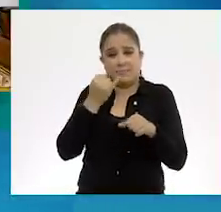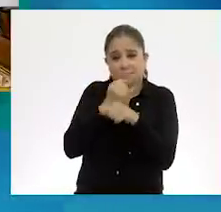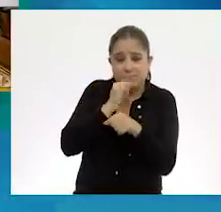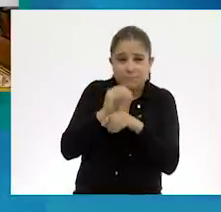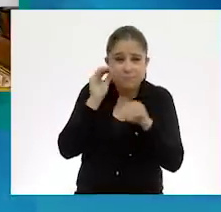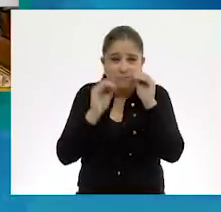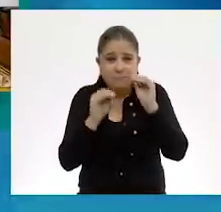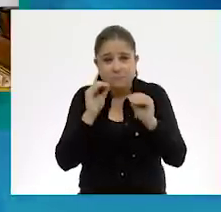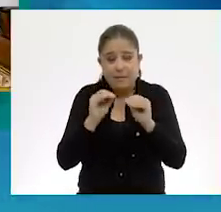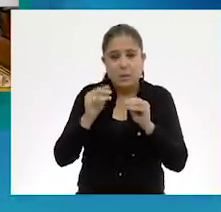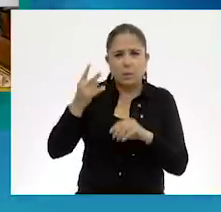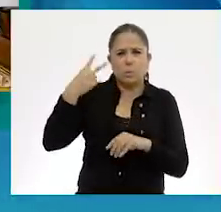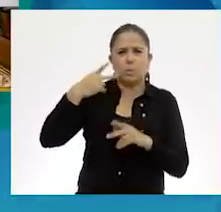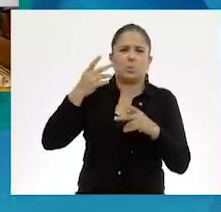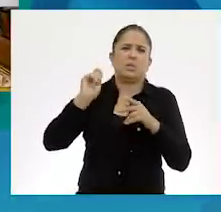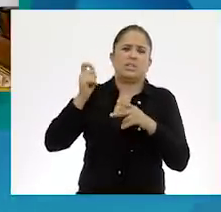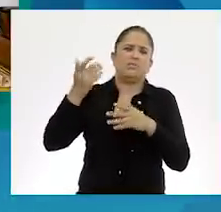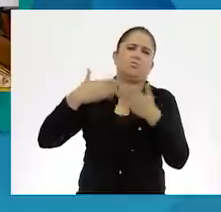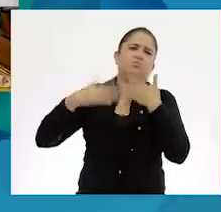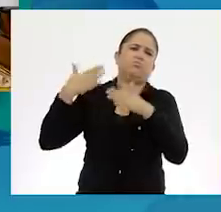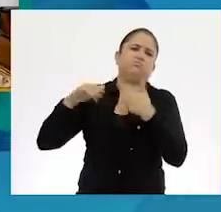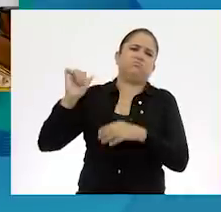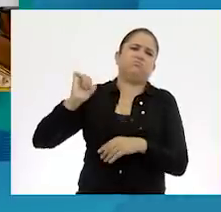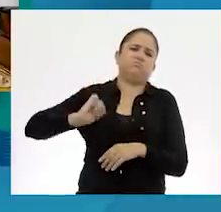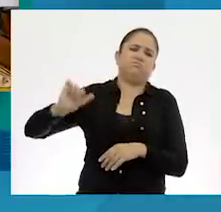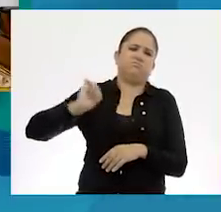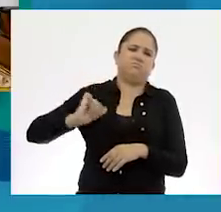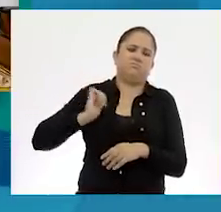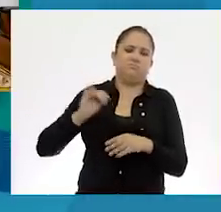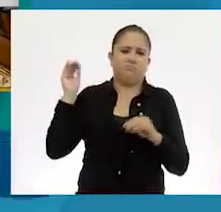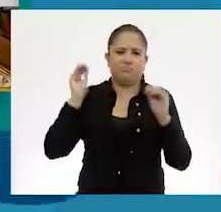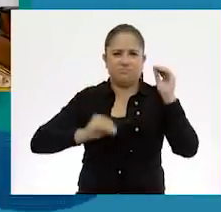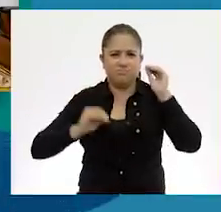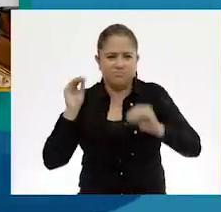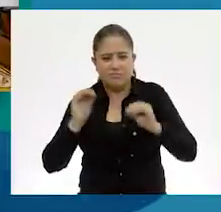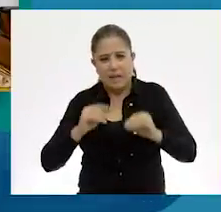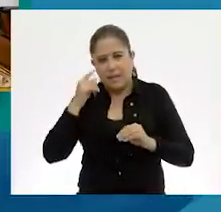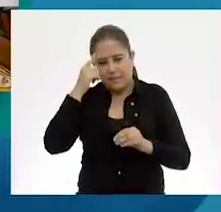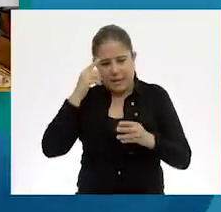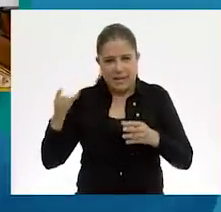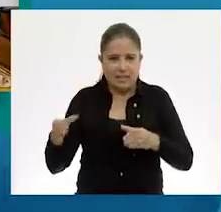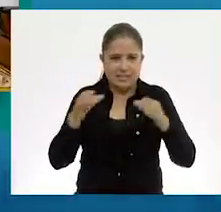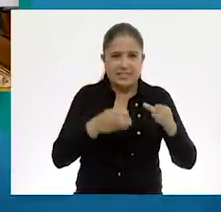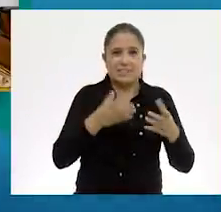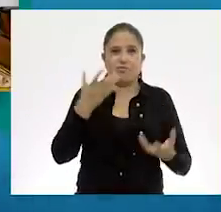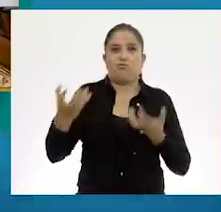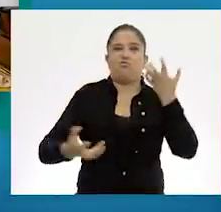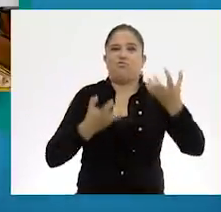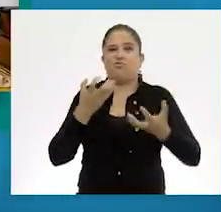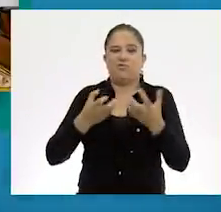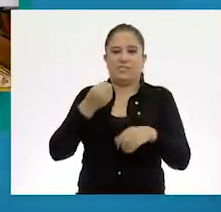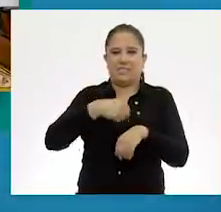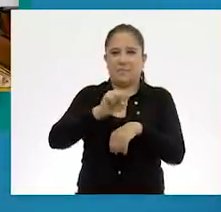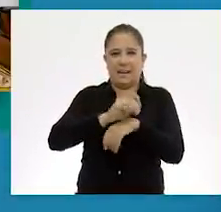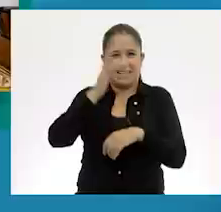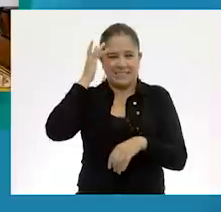el virreinato, cuando se elaboraban judas para quemarlos en Semana Santa. Solo que en